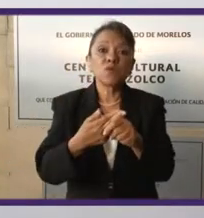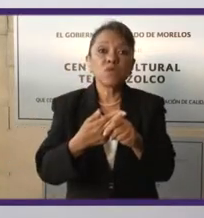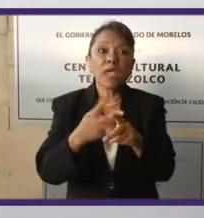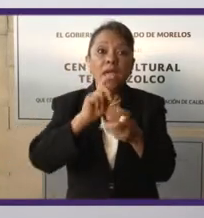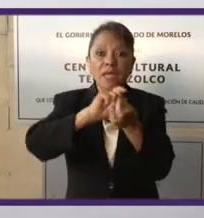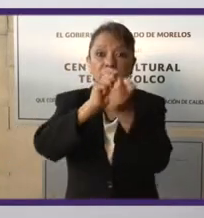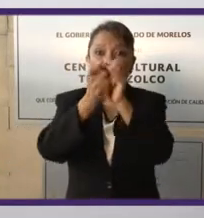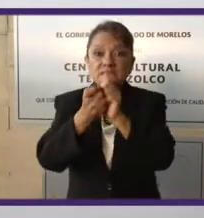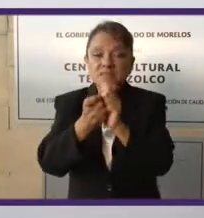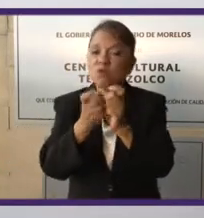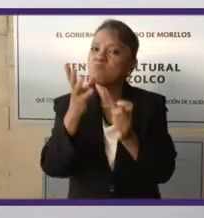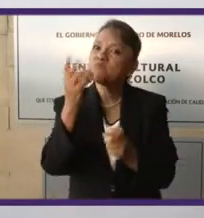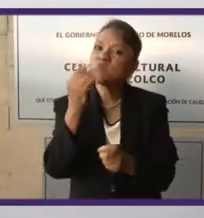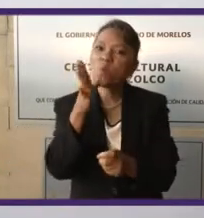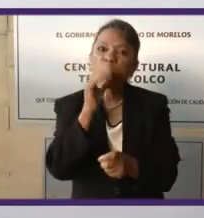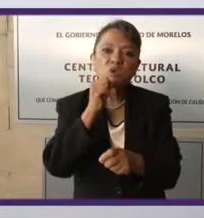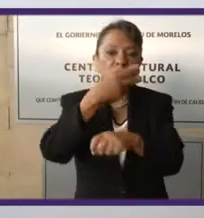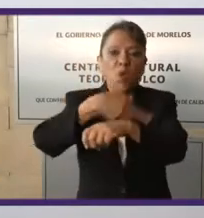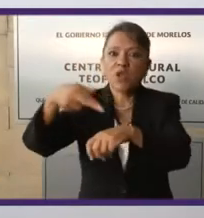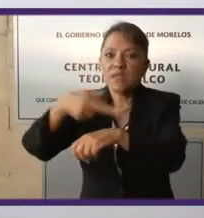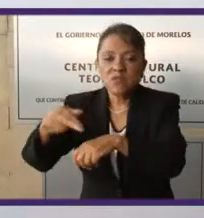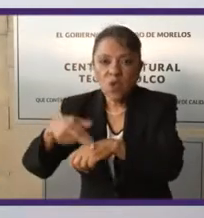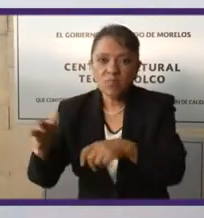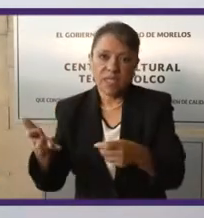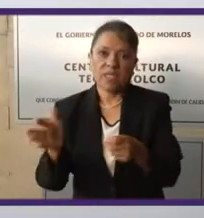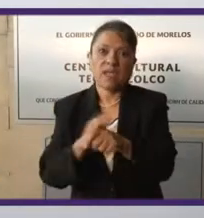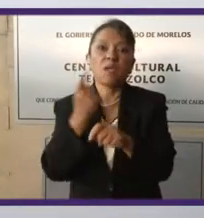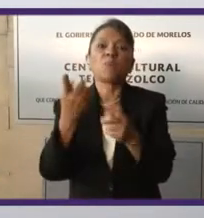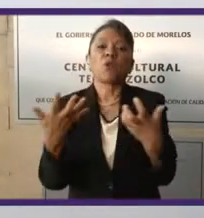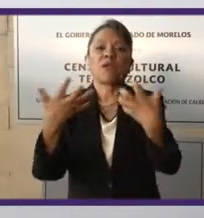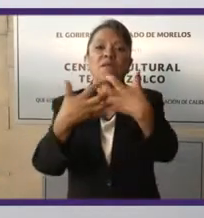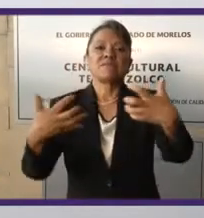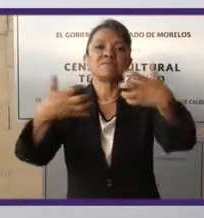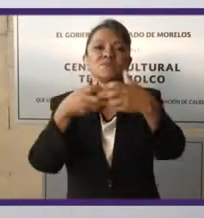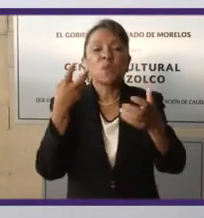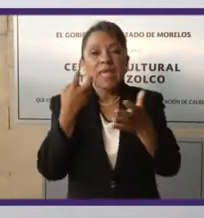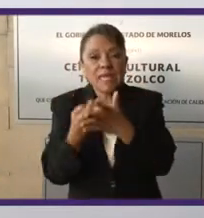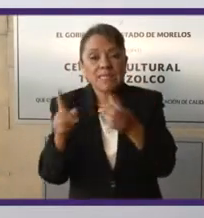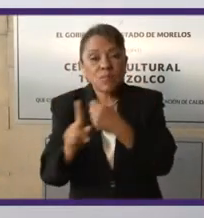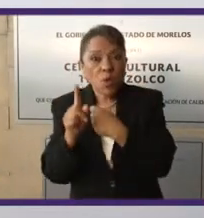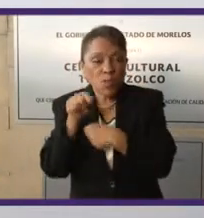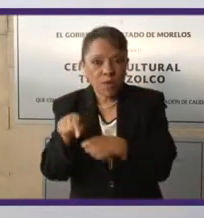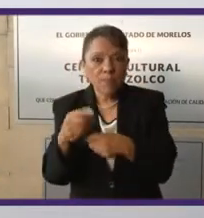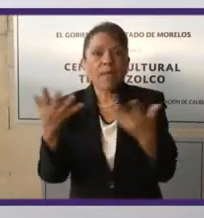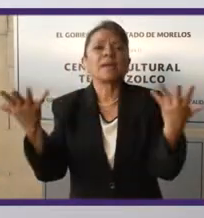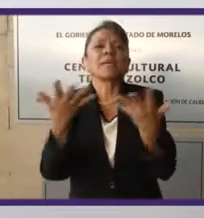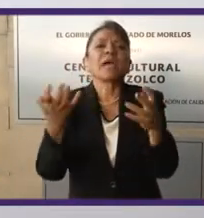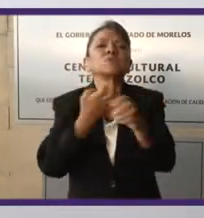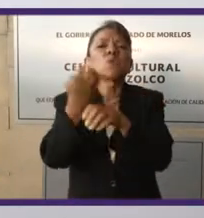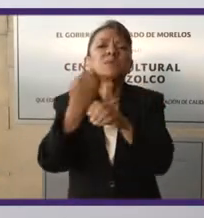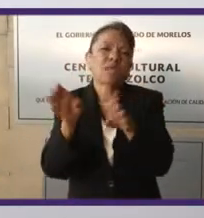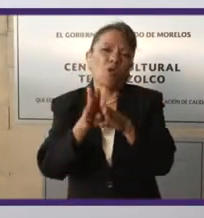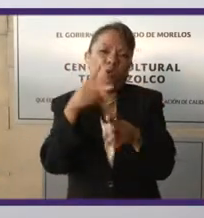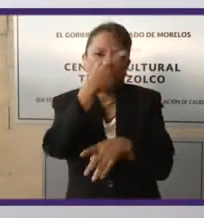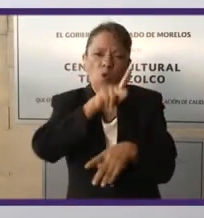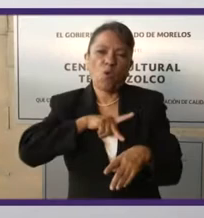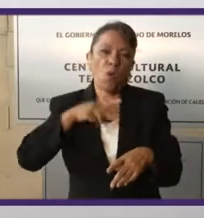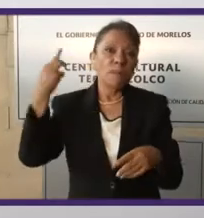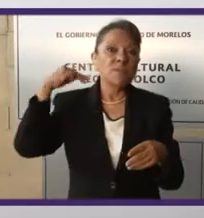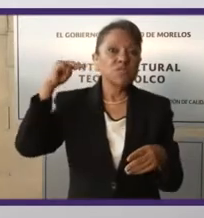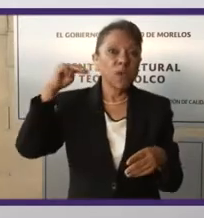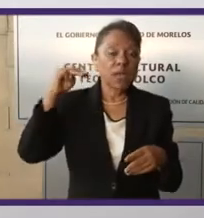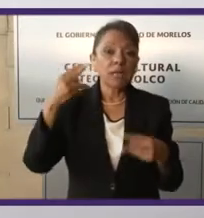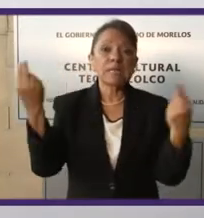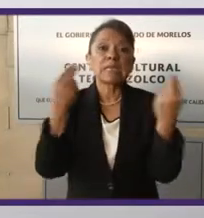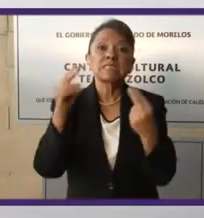vamos a resolver otra vez porque es un problema vinculado a la estructura. ¿Qué hace un Estado como el mío que depende en un 95